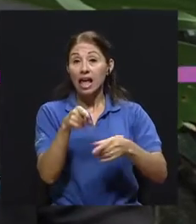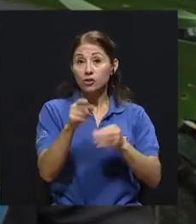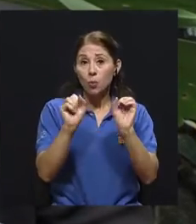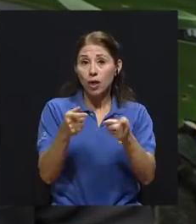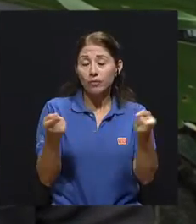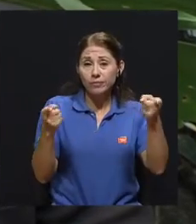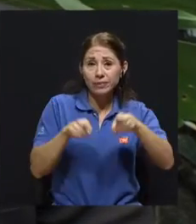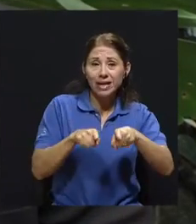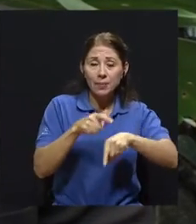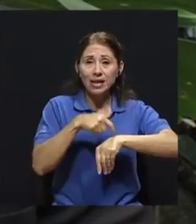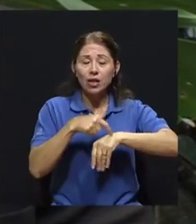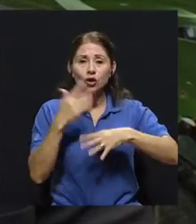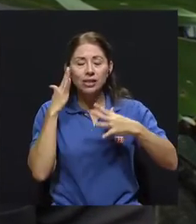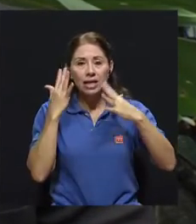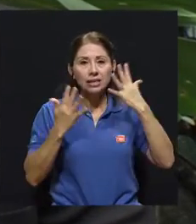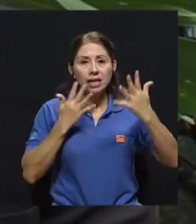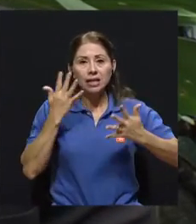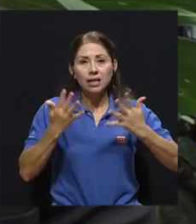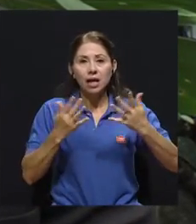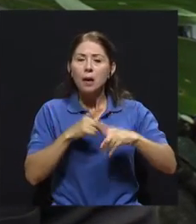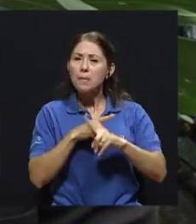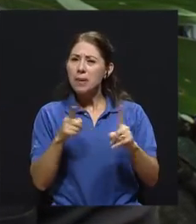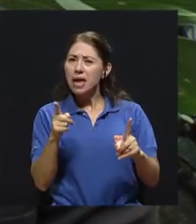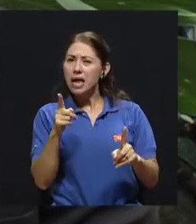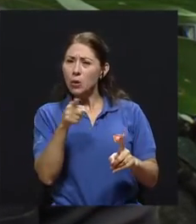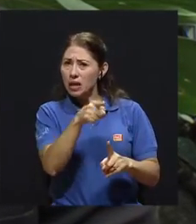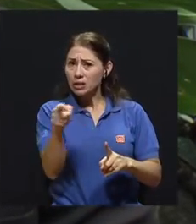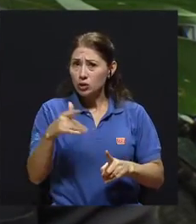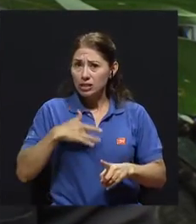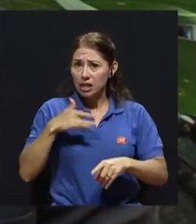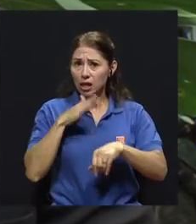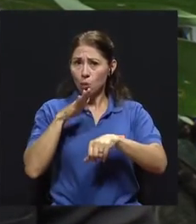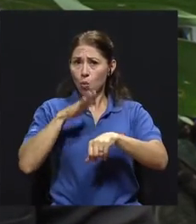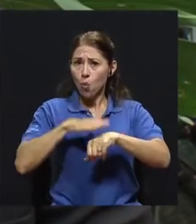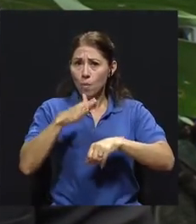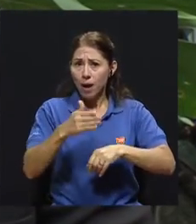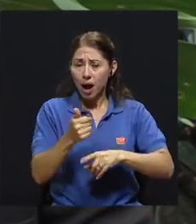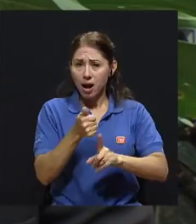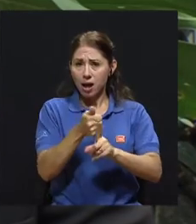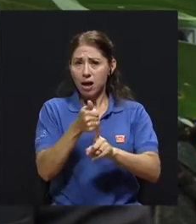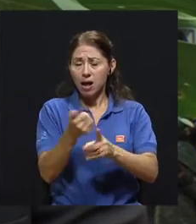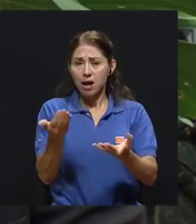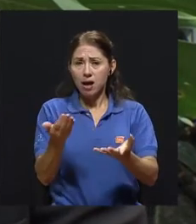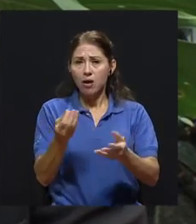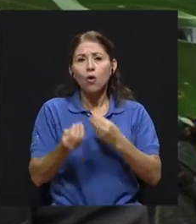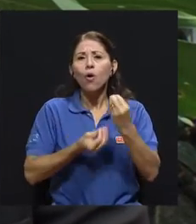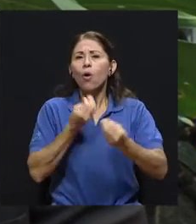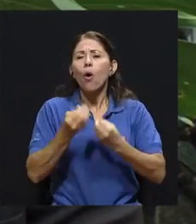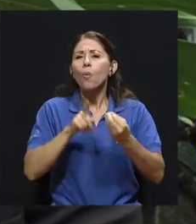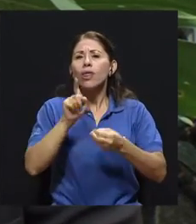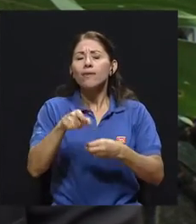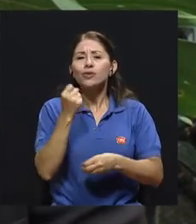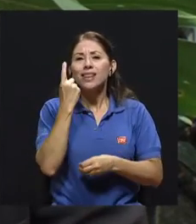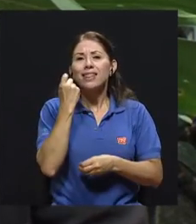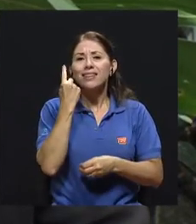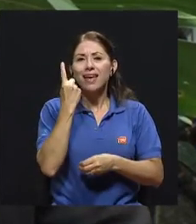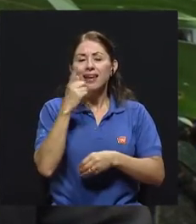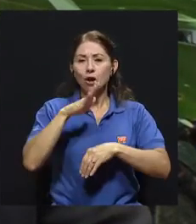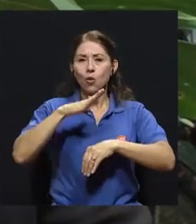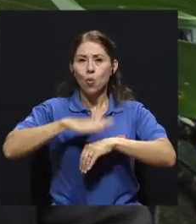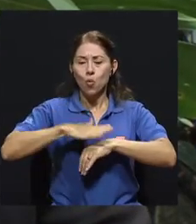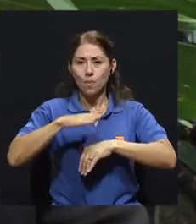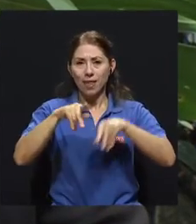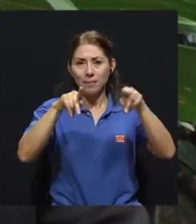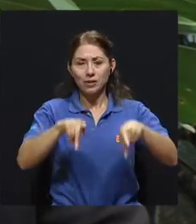periodos de ansiedad. Pero yo quisiera preguntarle si también viven algo de culpa o cómo manejan, cómo debemos entender